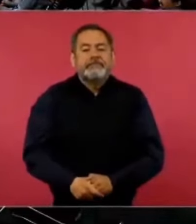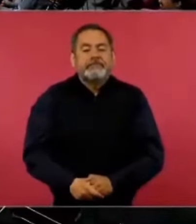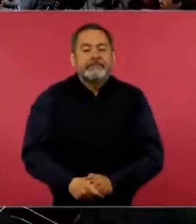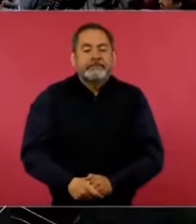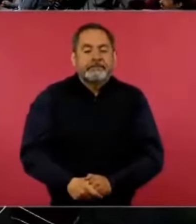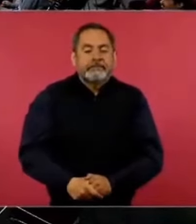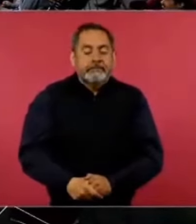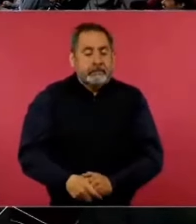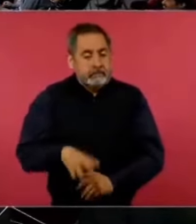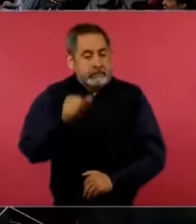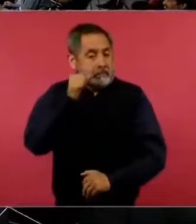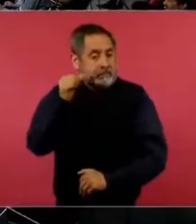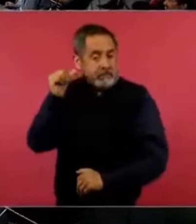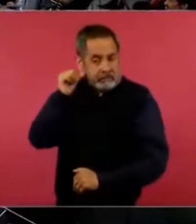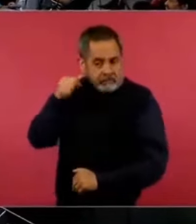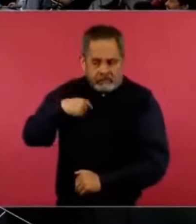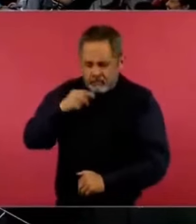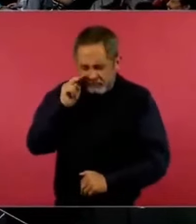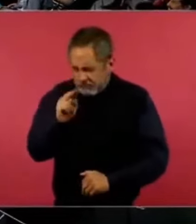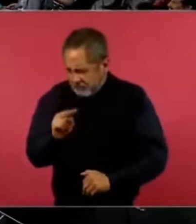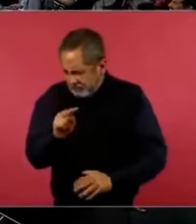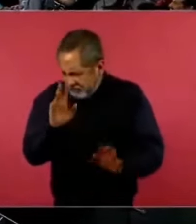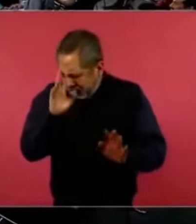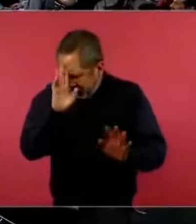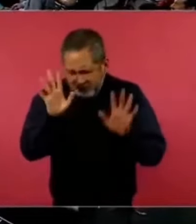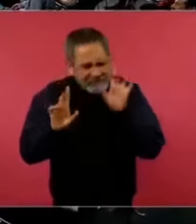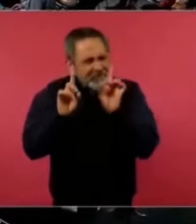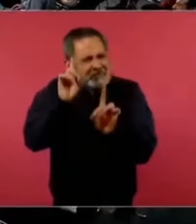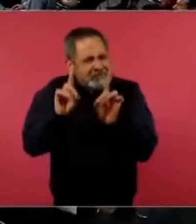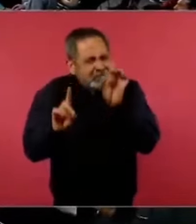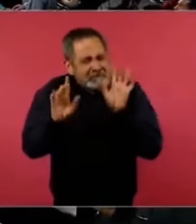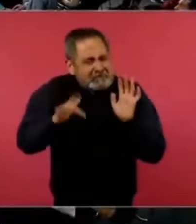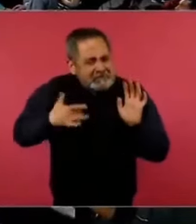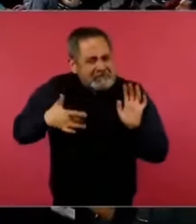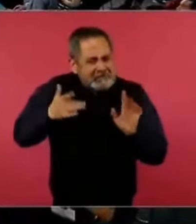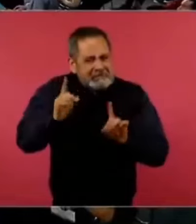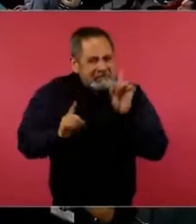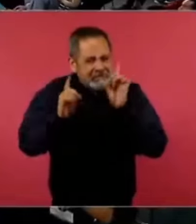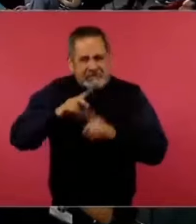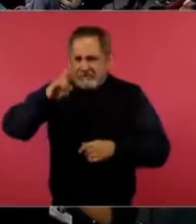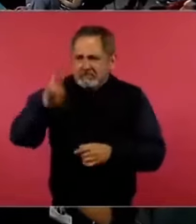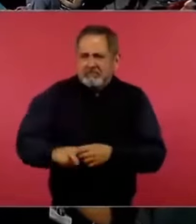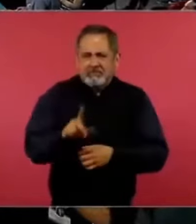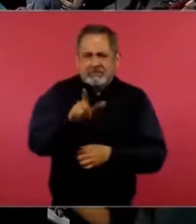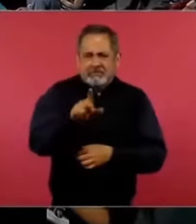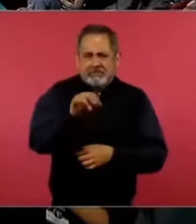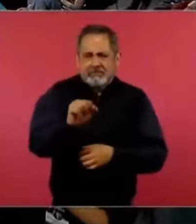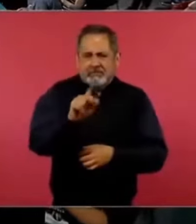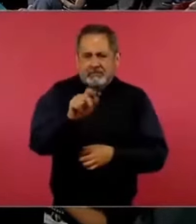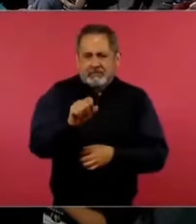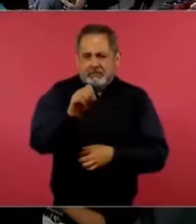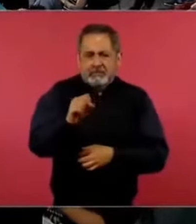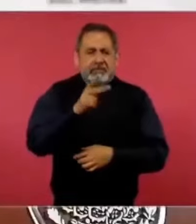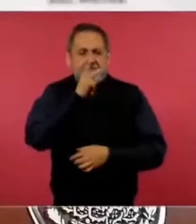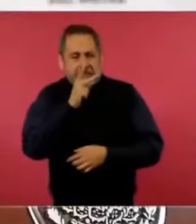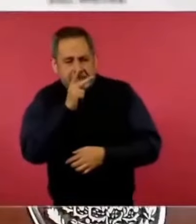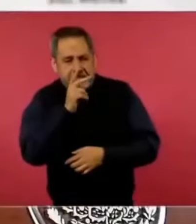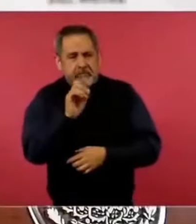Ayer estaba yo viendo, no sé si tengo la duda, si es Luis Pasos papá o Luis Pasos